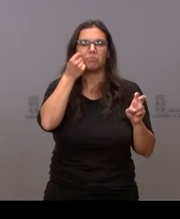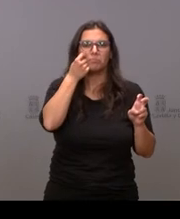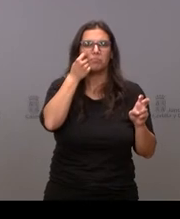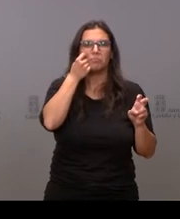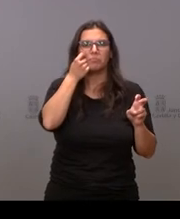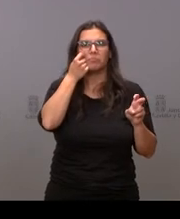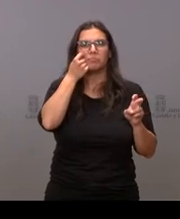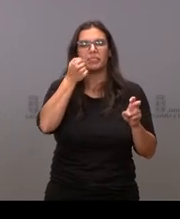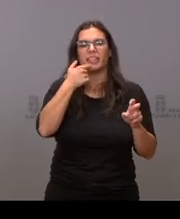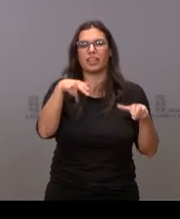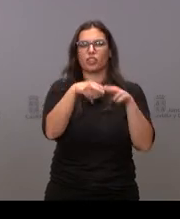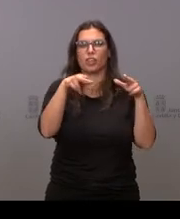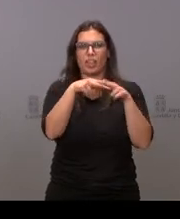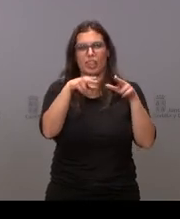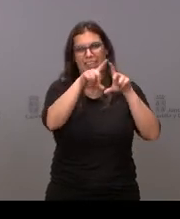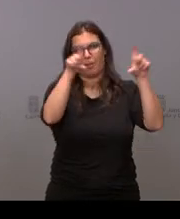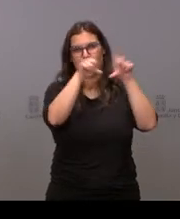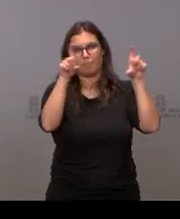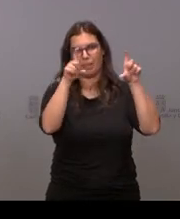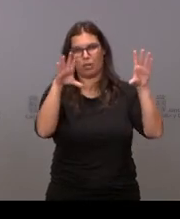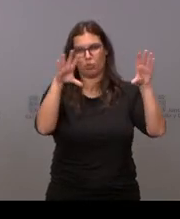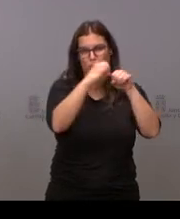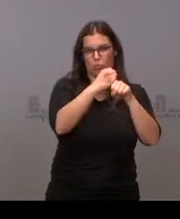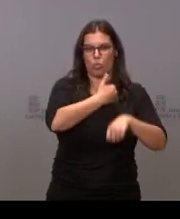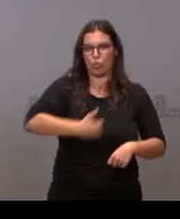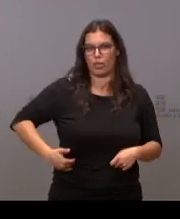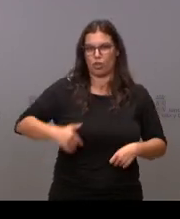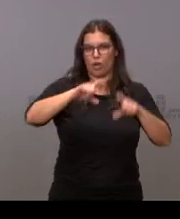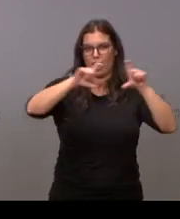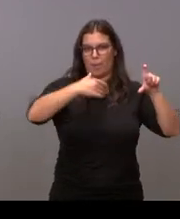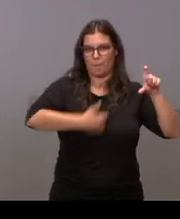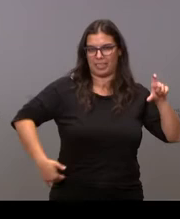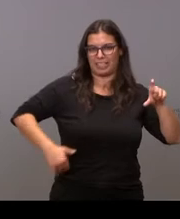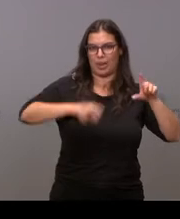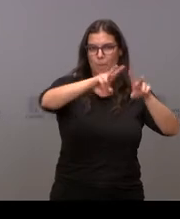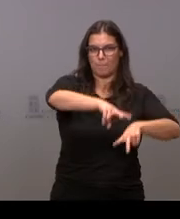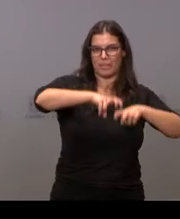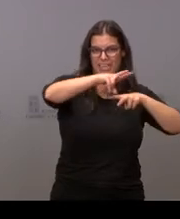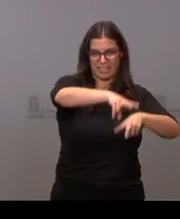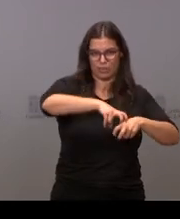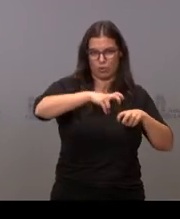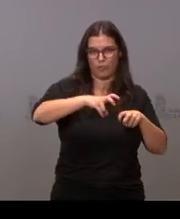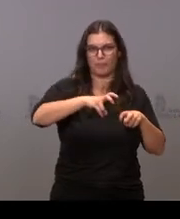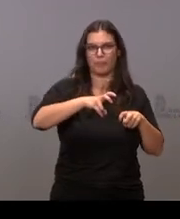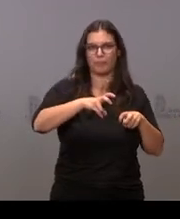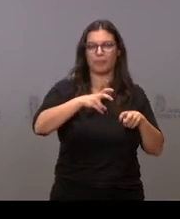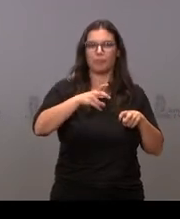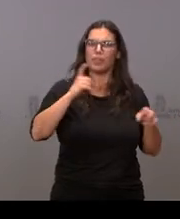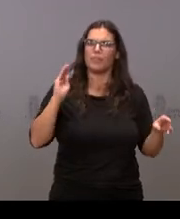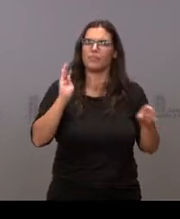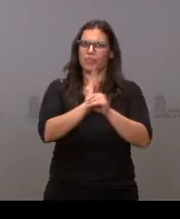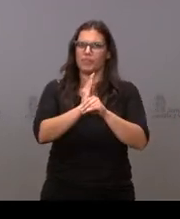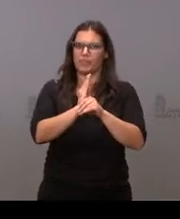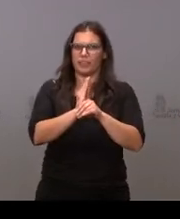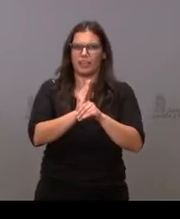sociedades opacas a un empresario minero que tuvo una intensa actividad minera financiada con